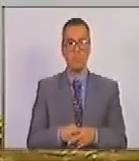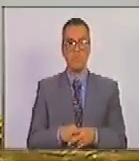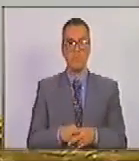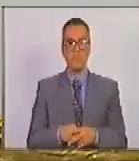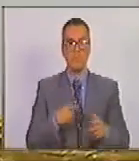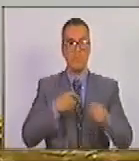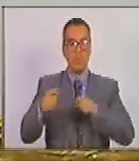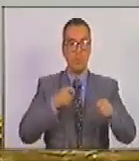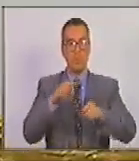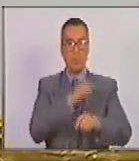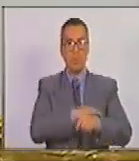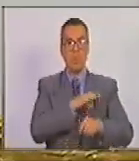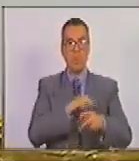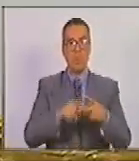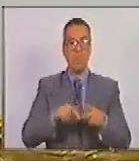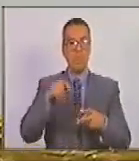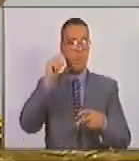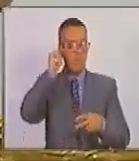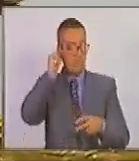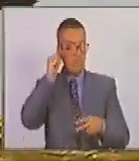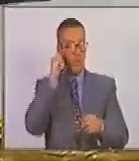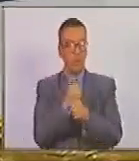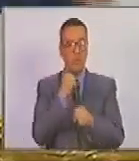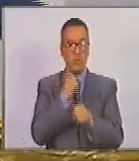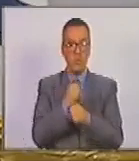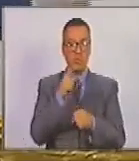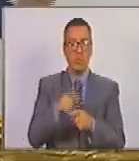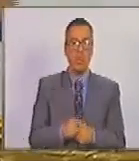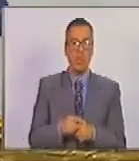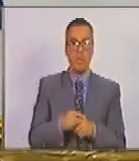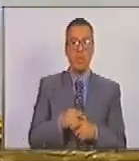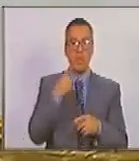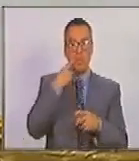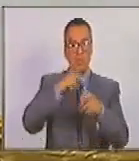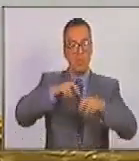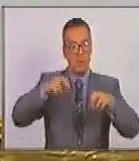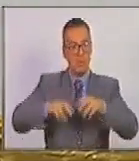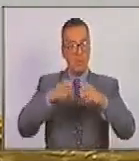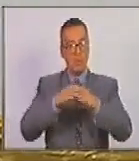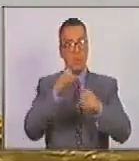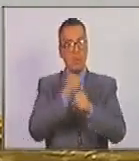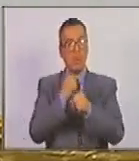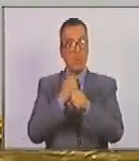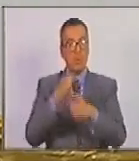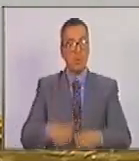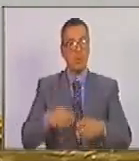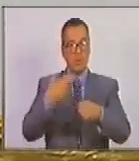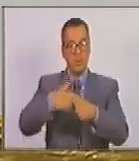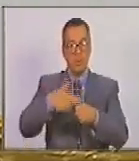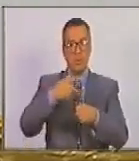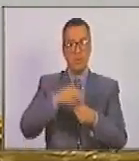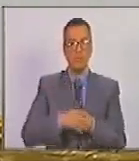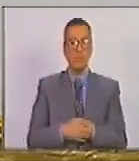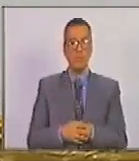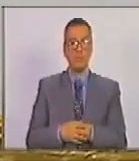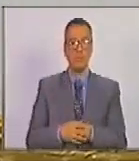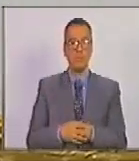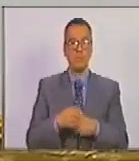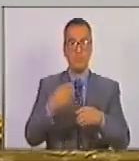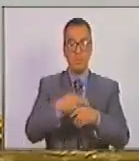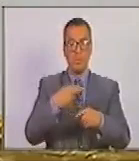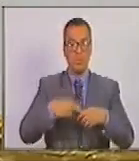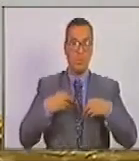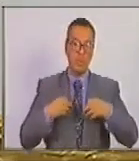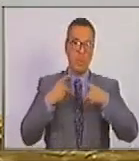movimientos sociales como mujeres trabajadores creo que es pertinente hacer un foro con trabajadores del sector petrolero del sector